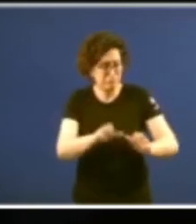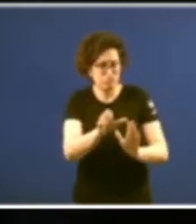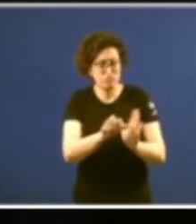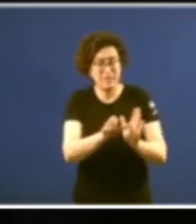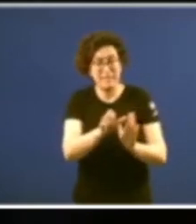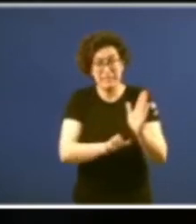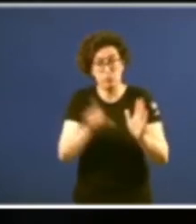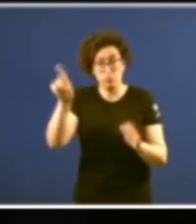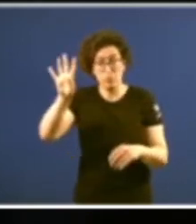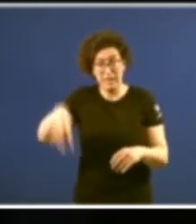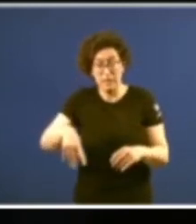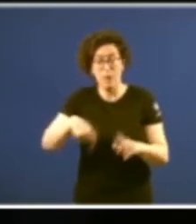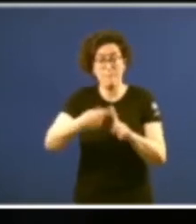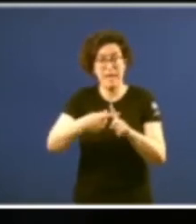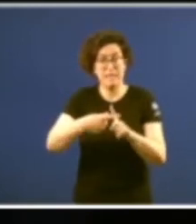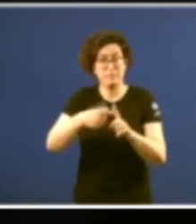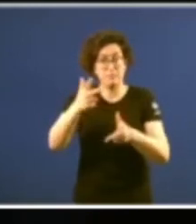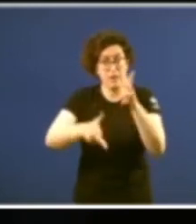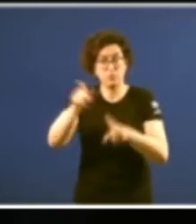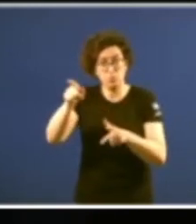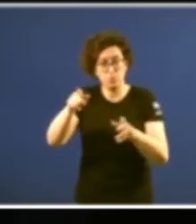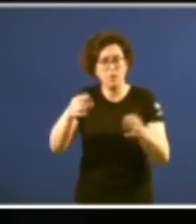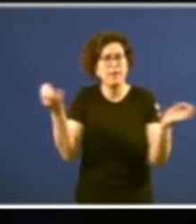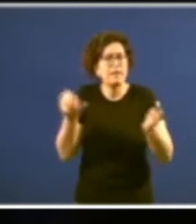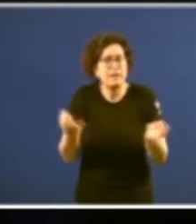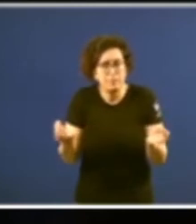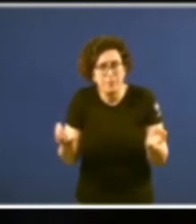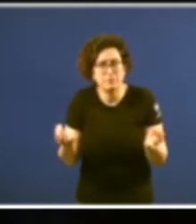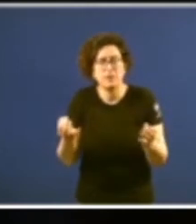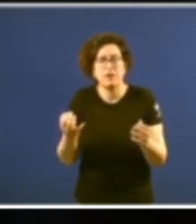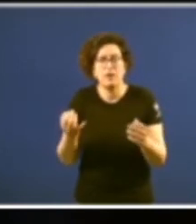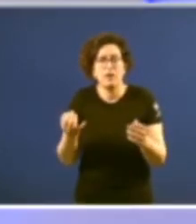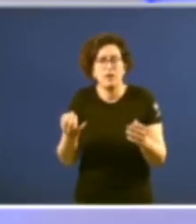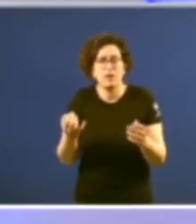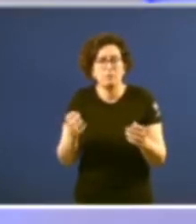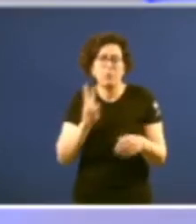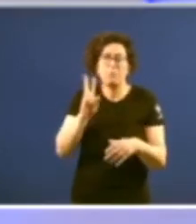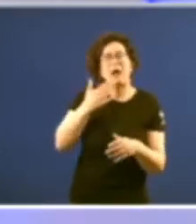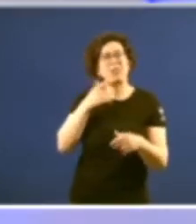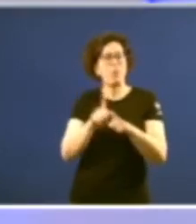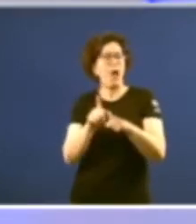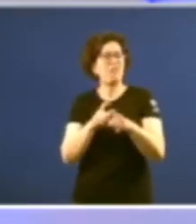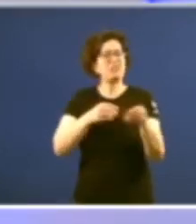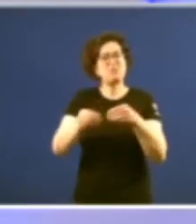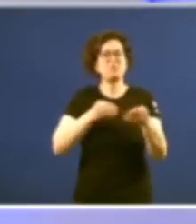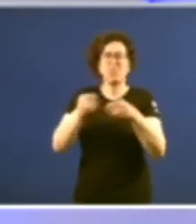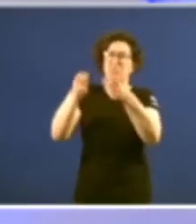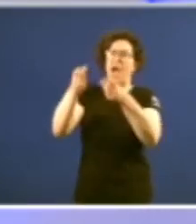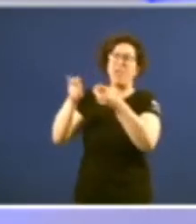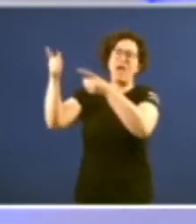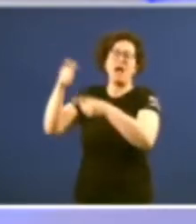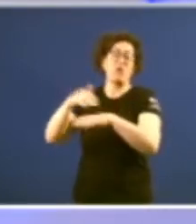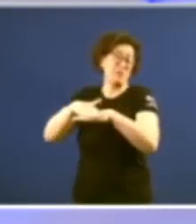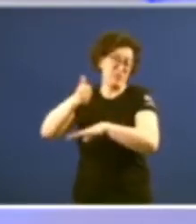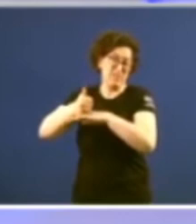Catalán e o Estatuto Vasco resulta que parece xa demasiado soltar poder desde o Estado Central